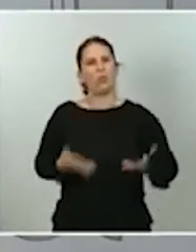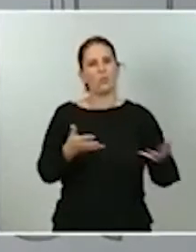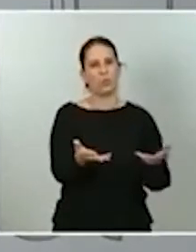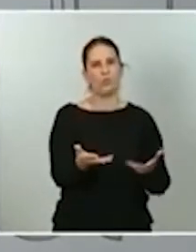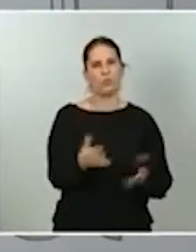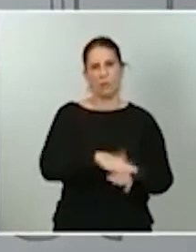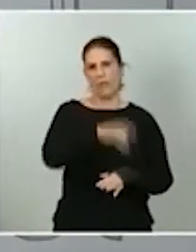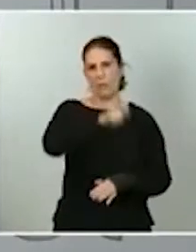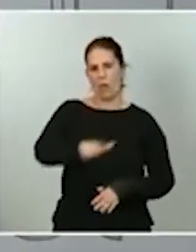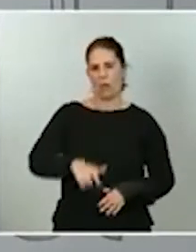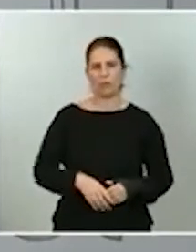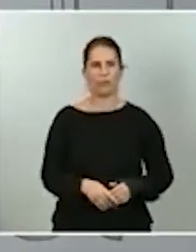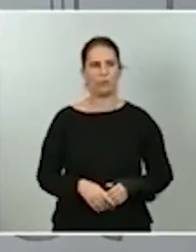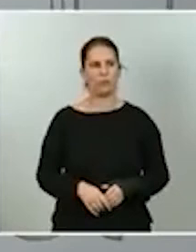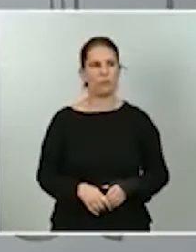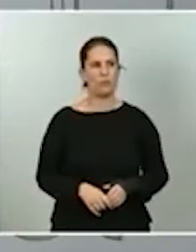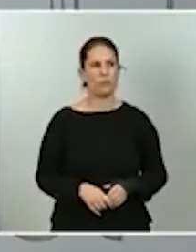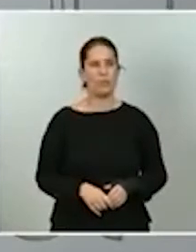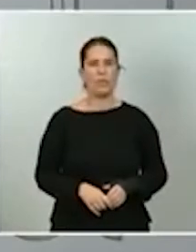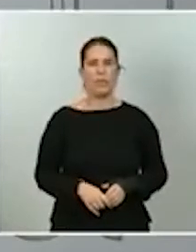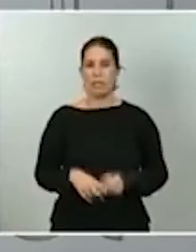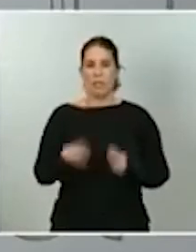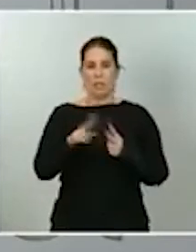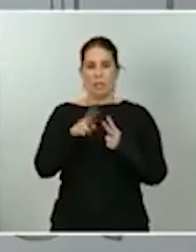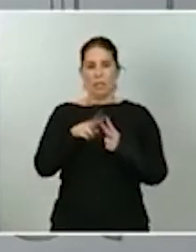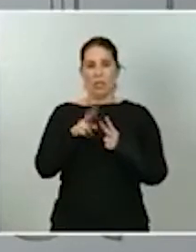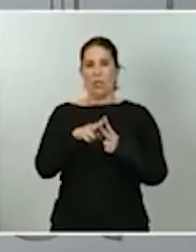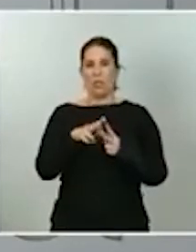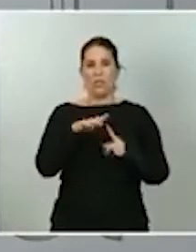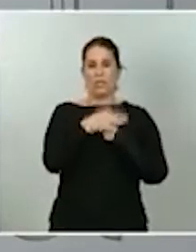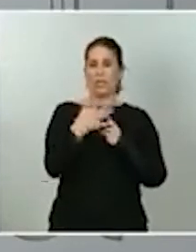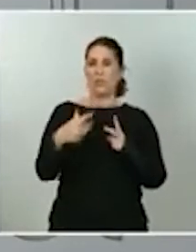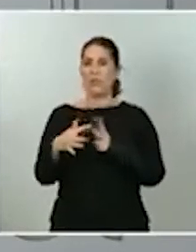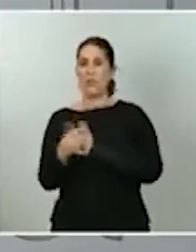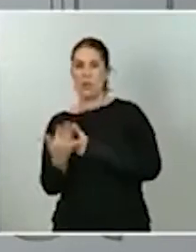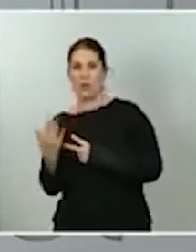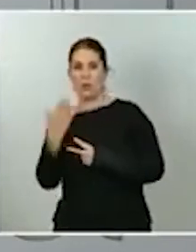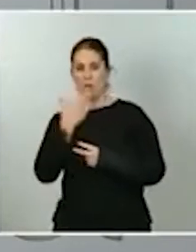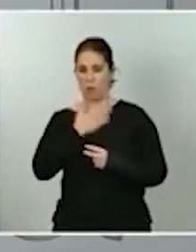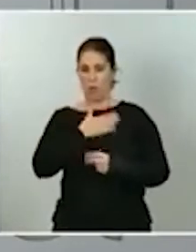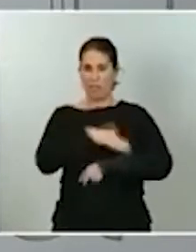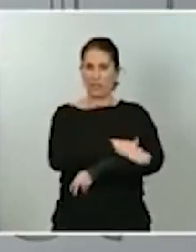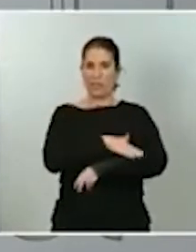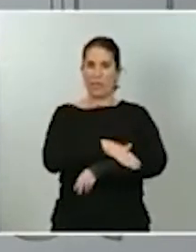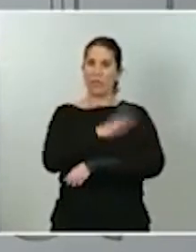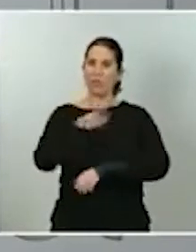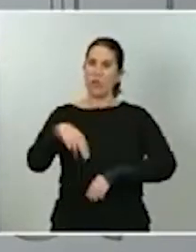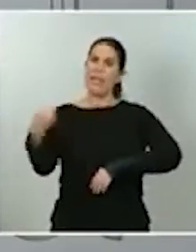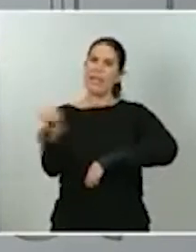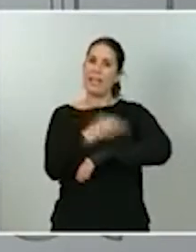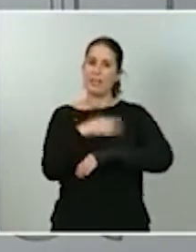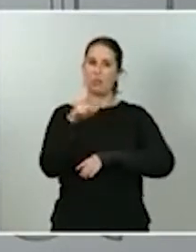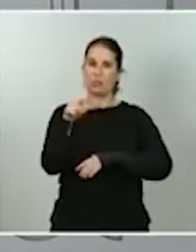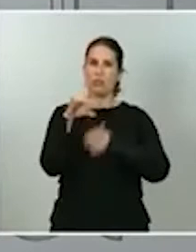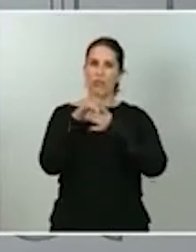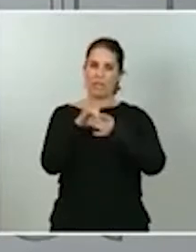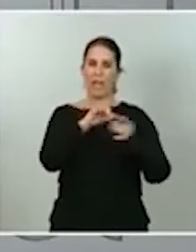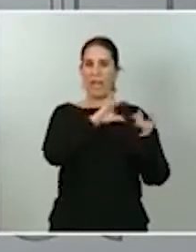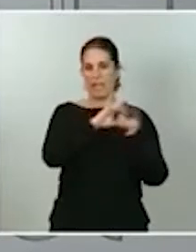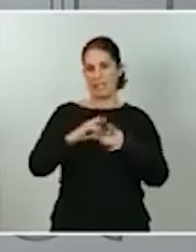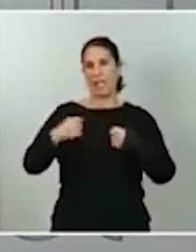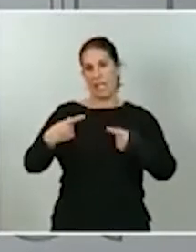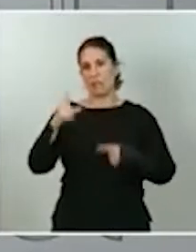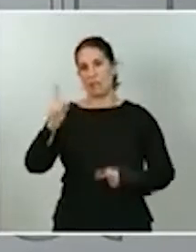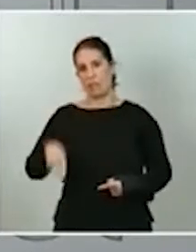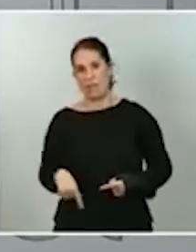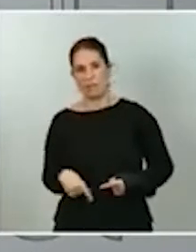En ambos casos, como parte de una transferencia del Estado, son ingresos que tienen un correlato en gastos y, por tanto, no tienen un